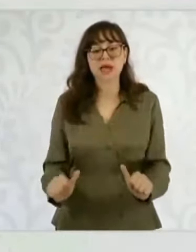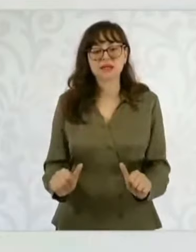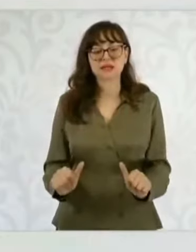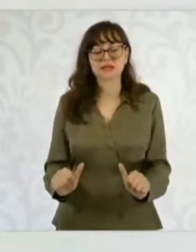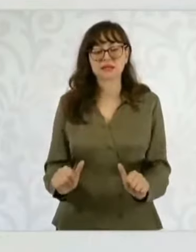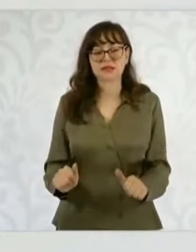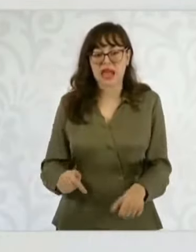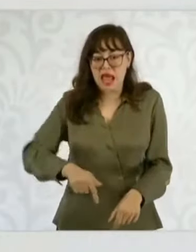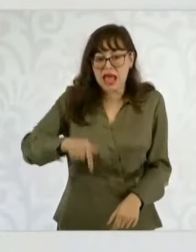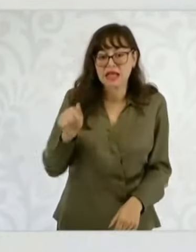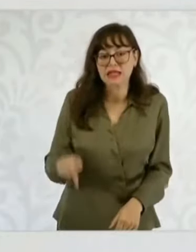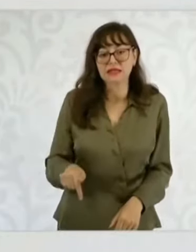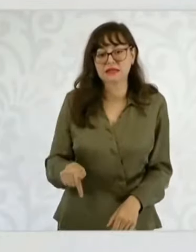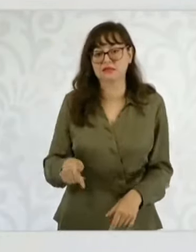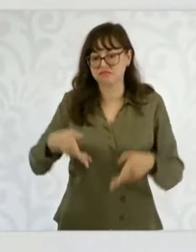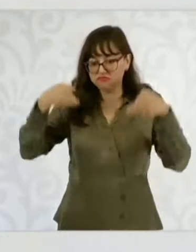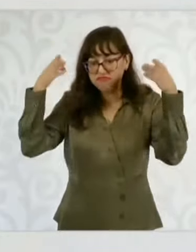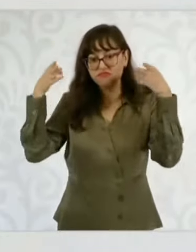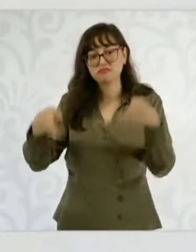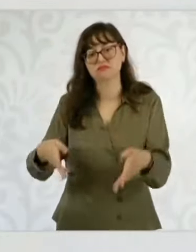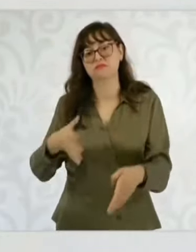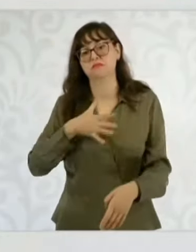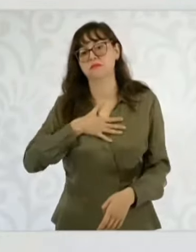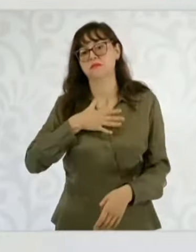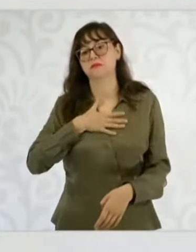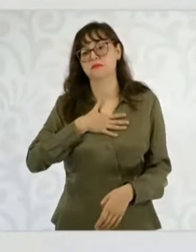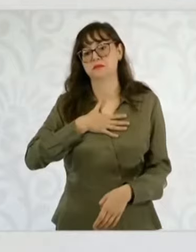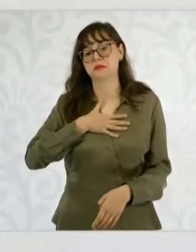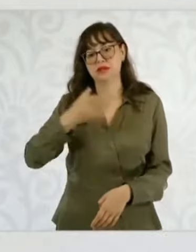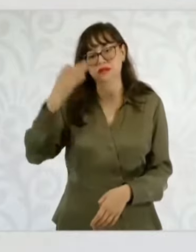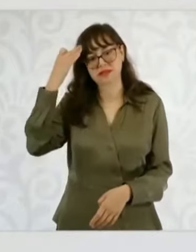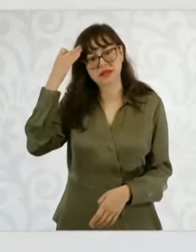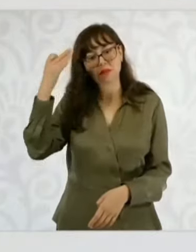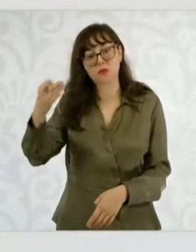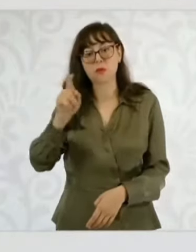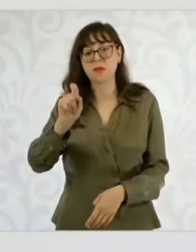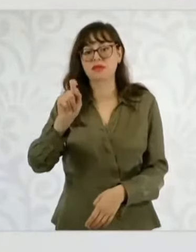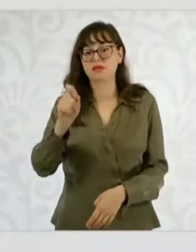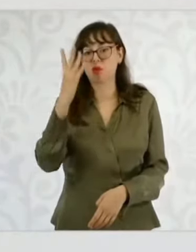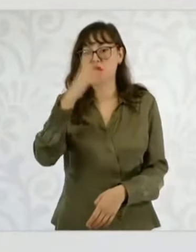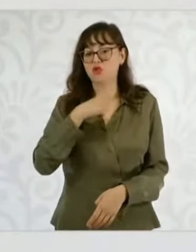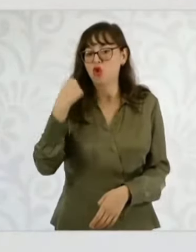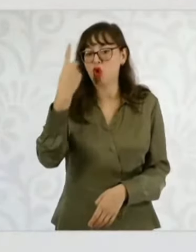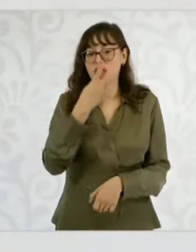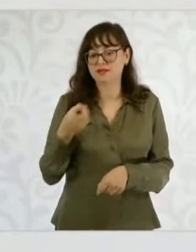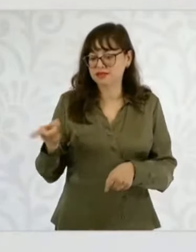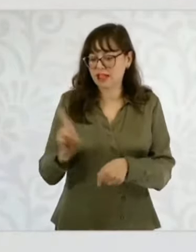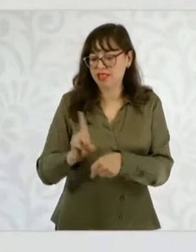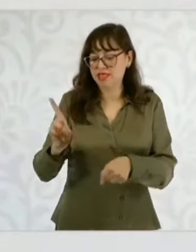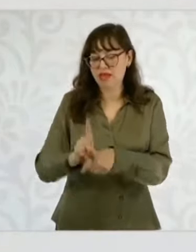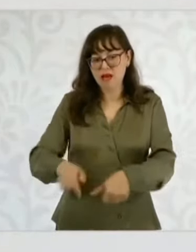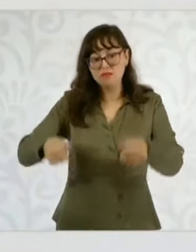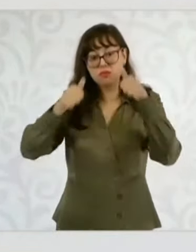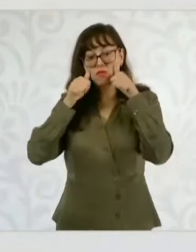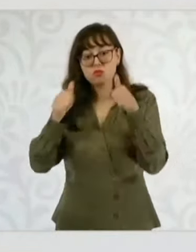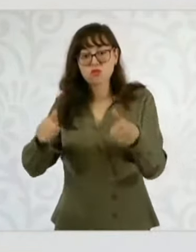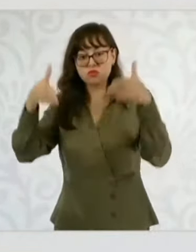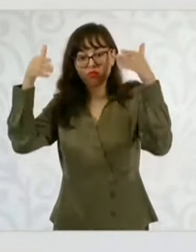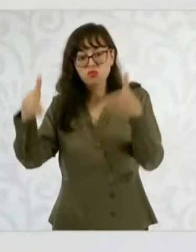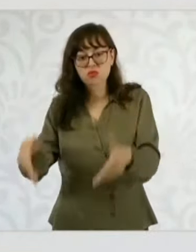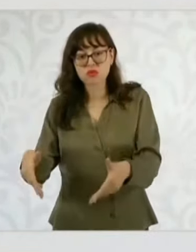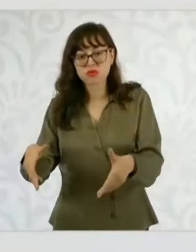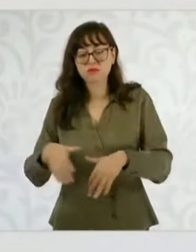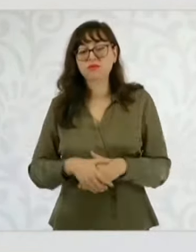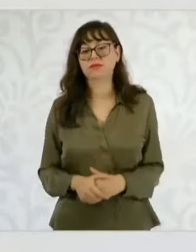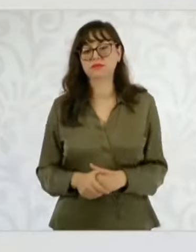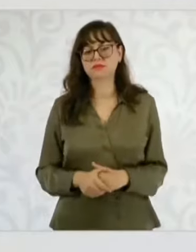vamos a destinar el tiempo, las 24 horas del día si es necesario. Y ahí pues la